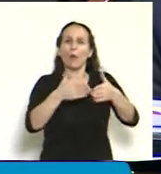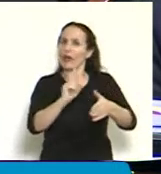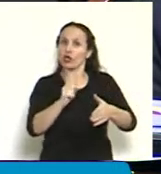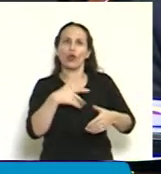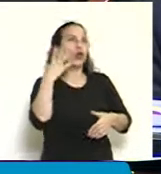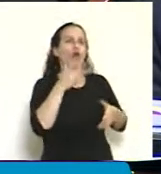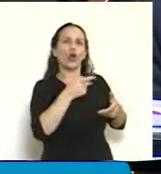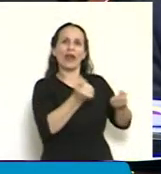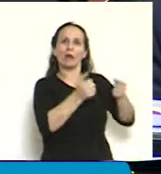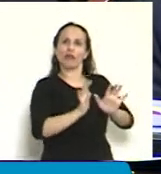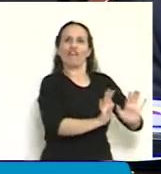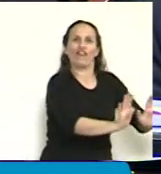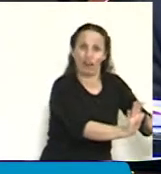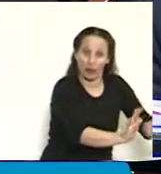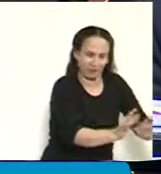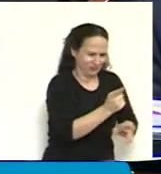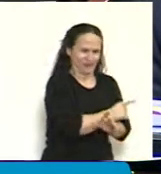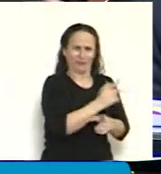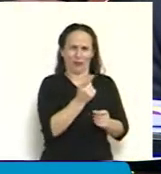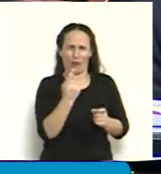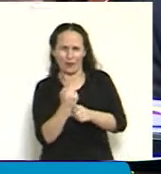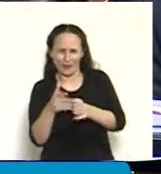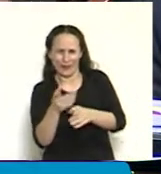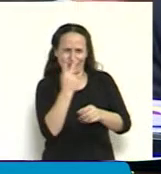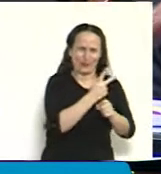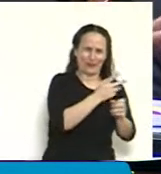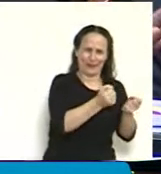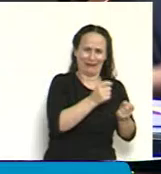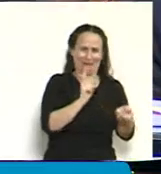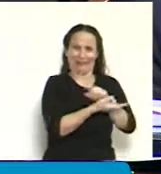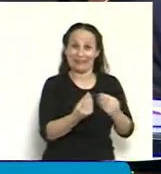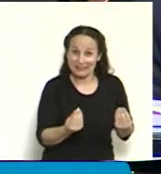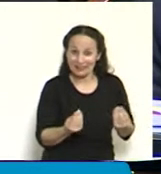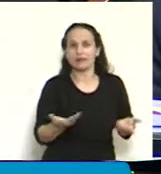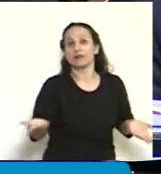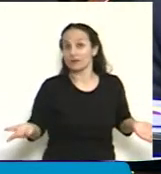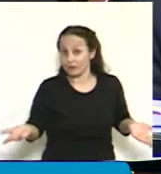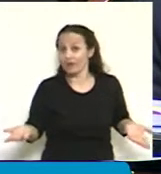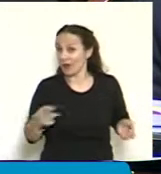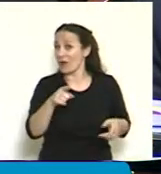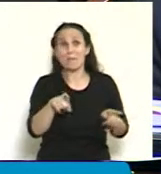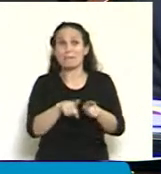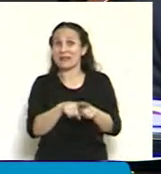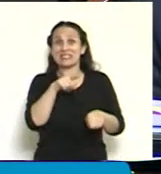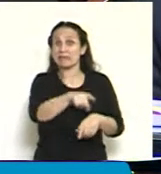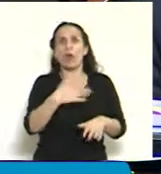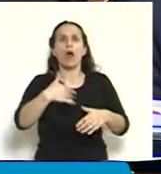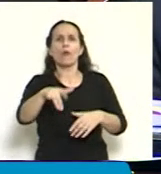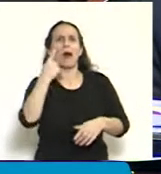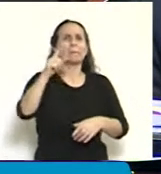Antes que entrara al Senado metieron el DNU previendo ya la plata que iban a sacar rápido para los 1.600 cargos. Una velocidad